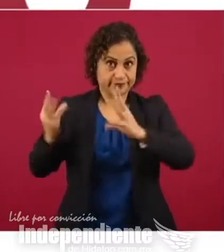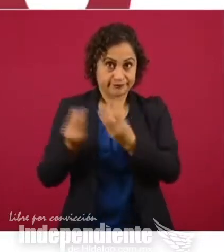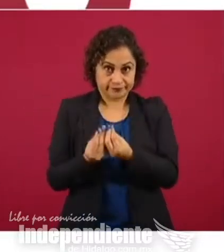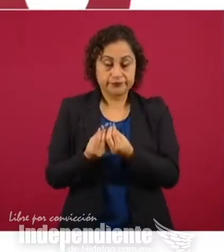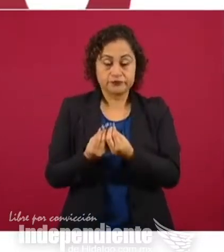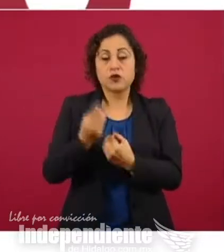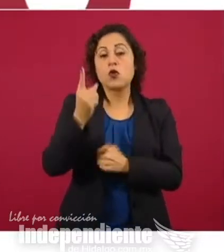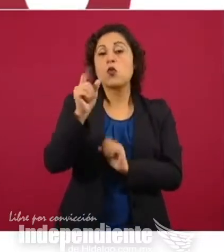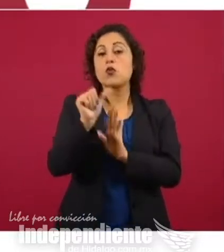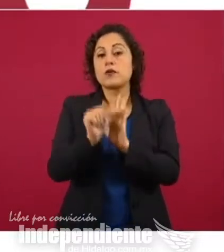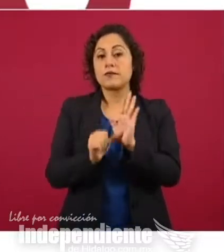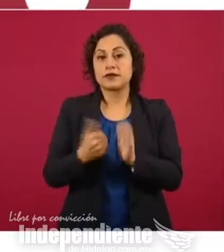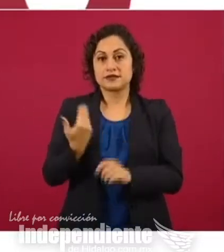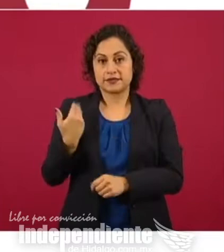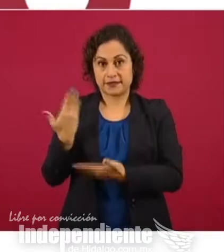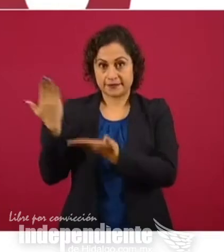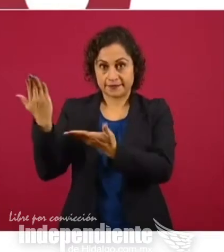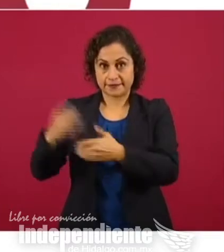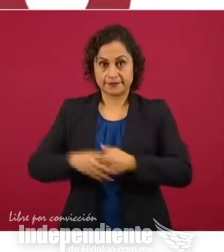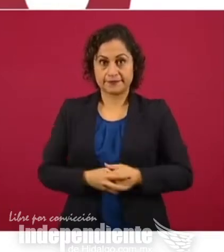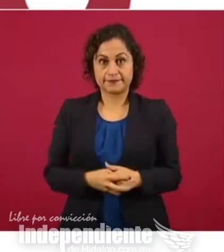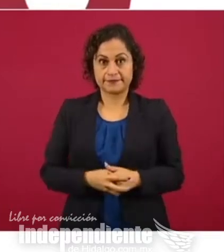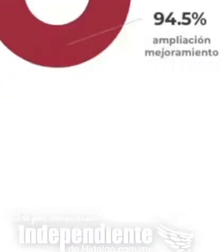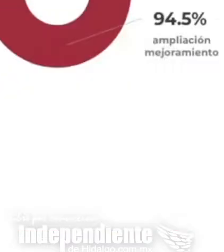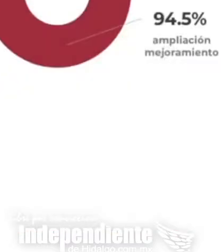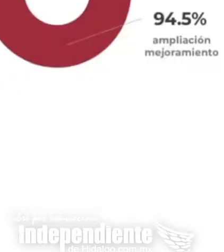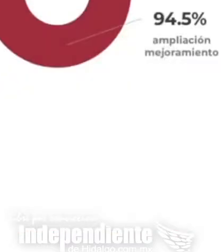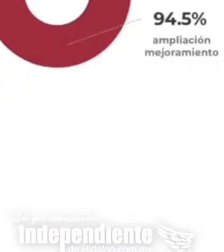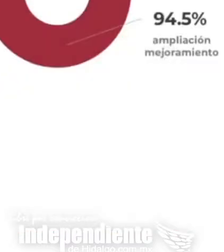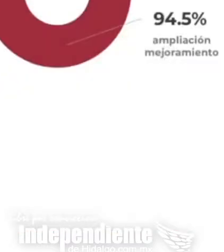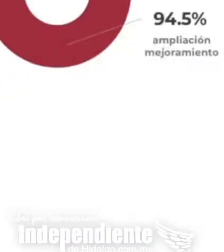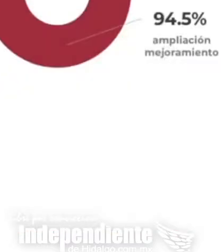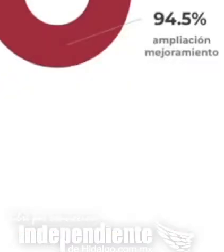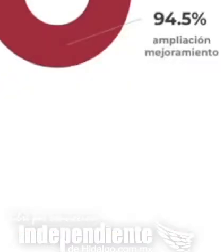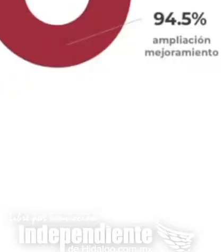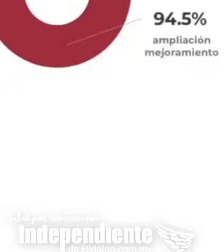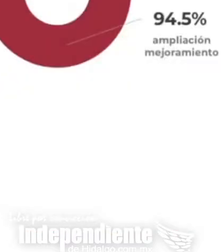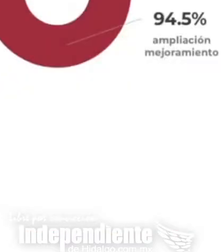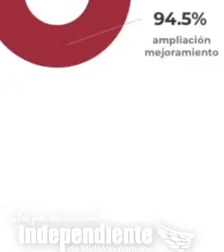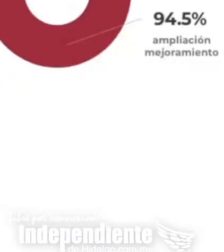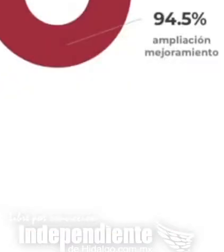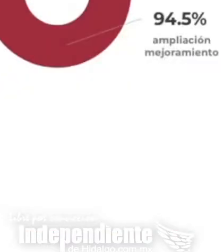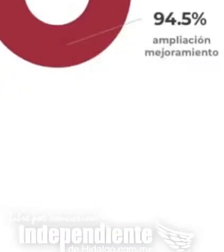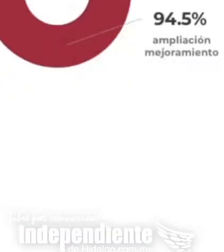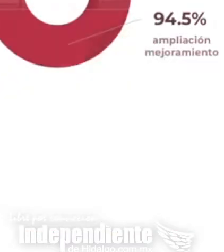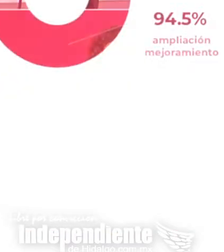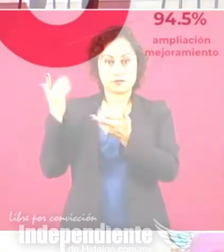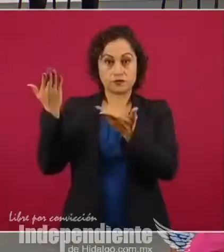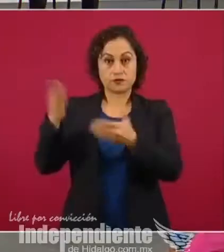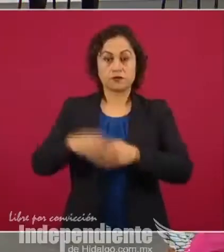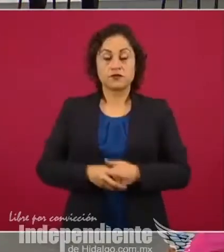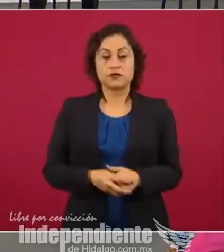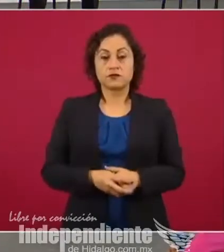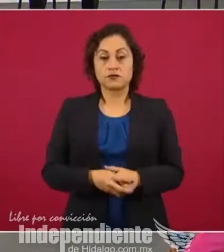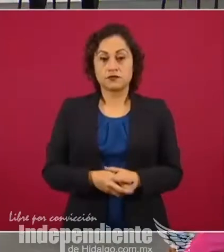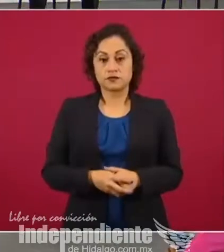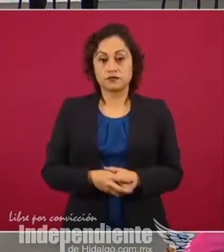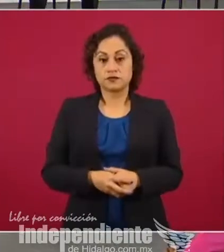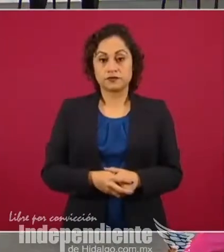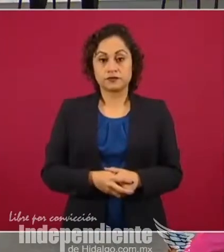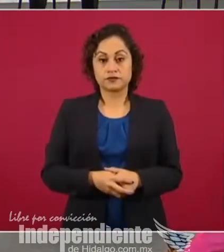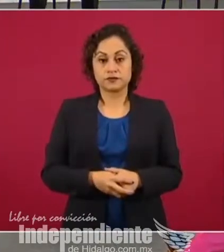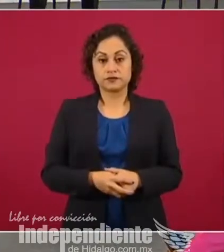a un mes prácticamente del cierre del año, por un monto de inversión de 21 mil millones de pesos. Por su parte, el